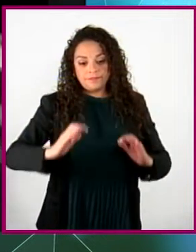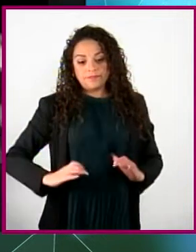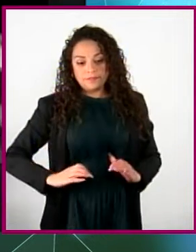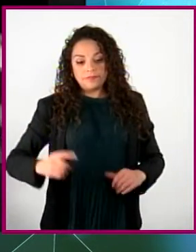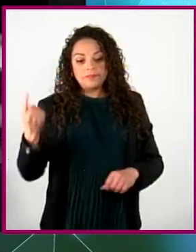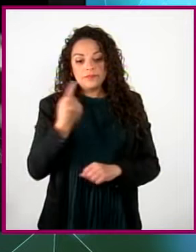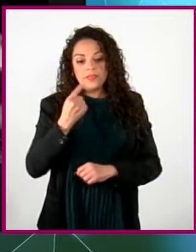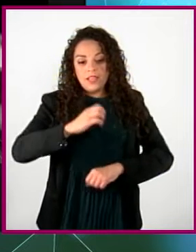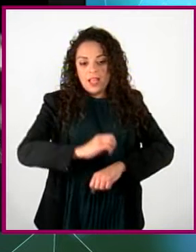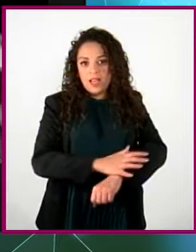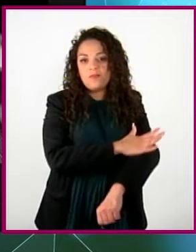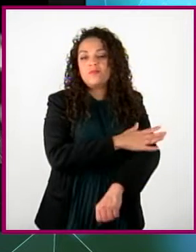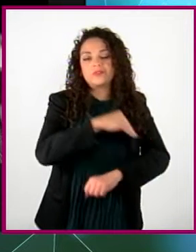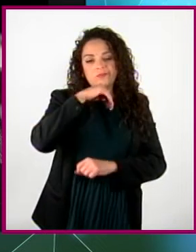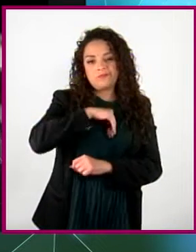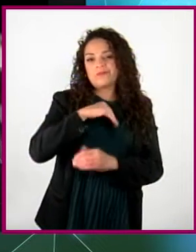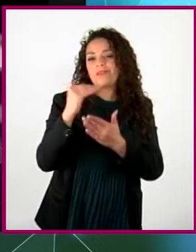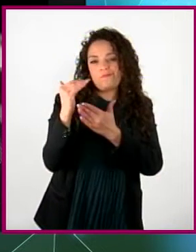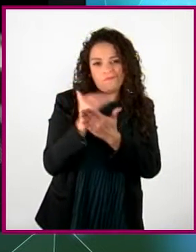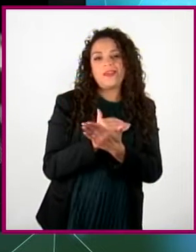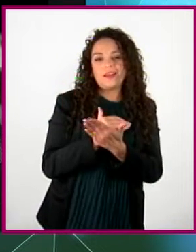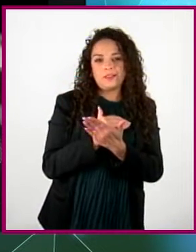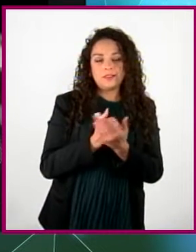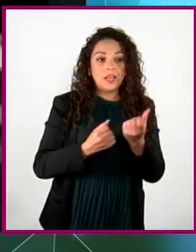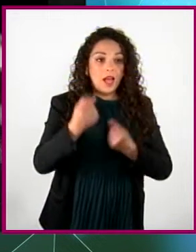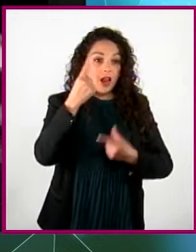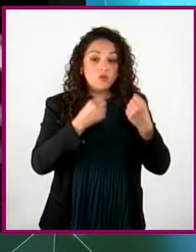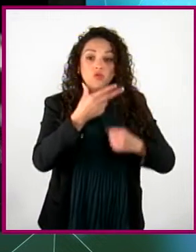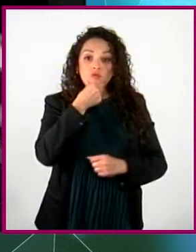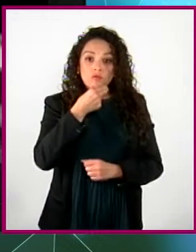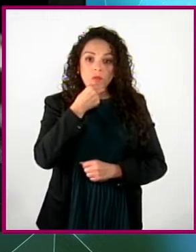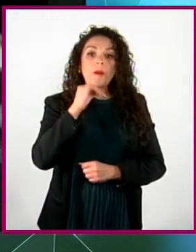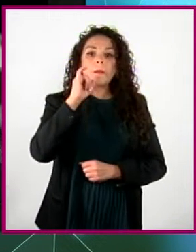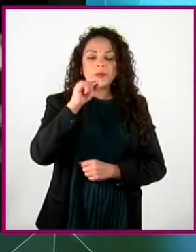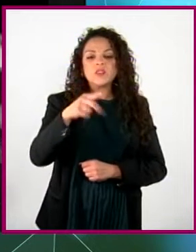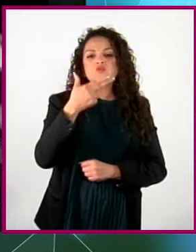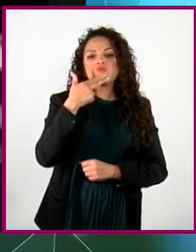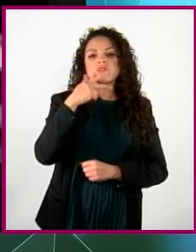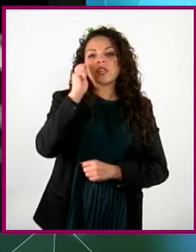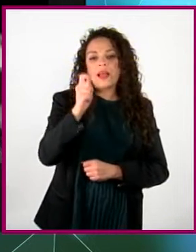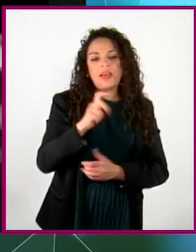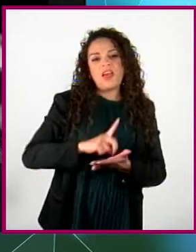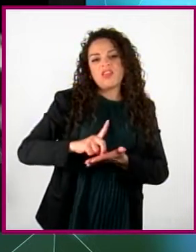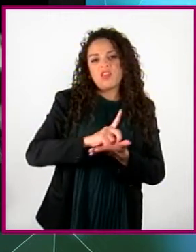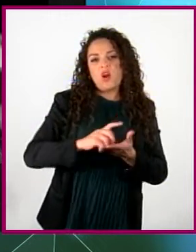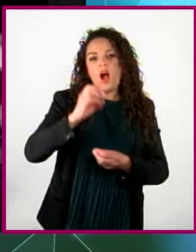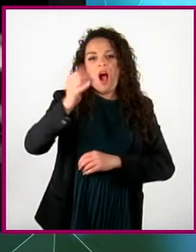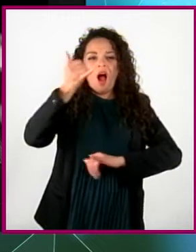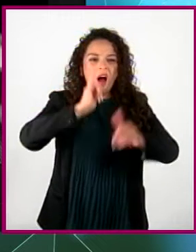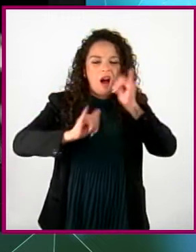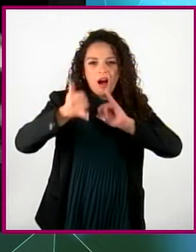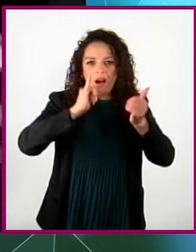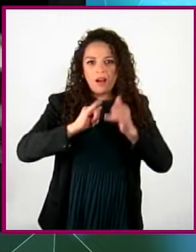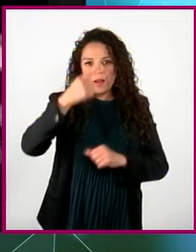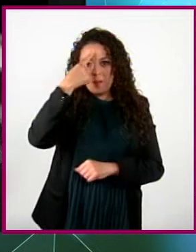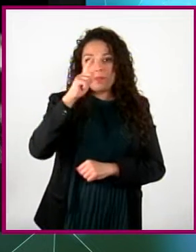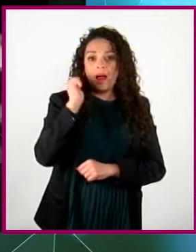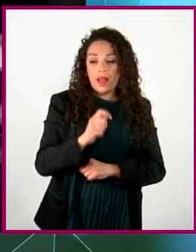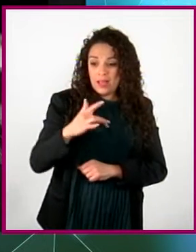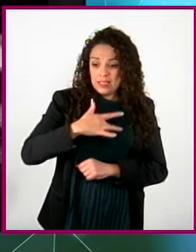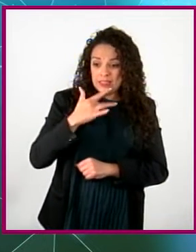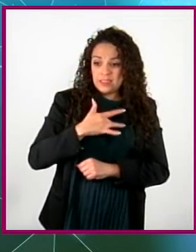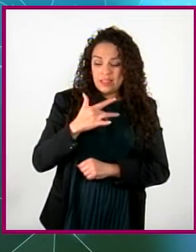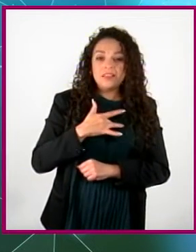los síntomas emocionales. Algunos hombres pueden recurrir a las drogas o al alcohol para tratar de enfrentar sus síntomas